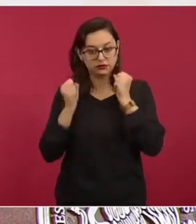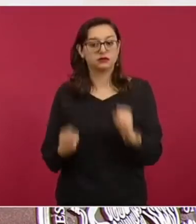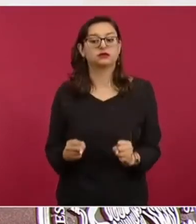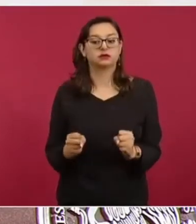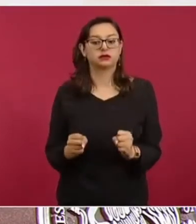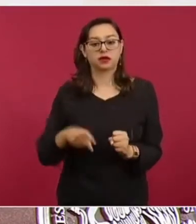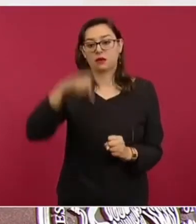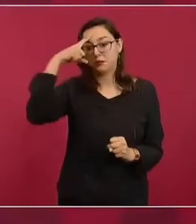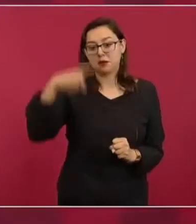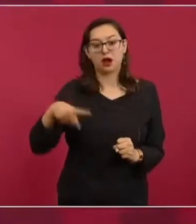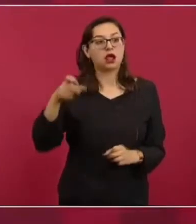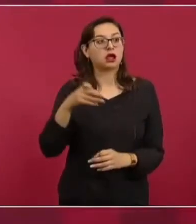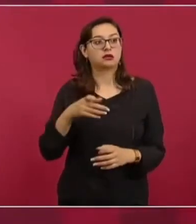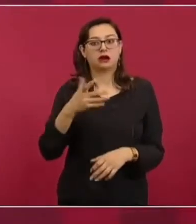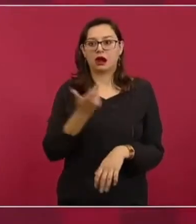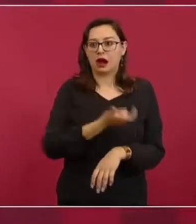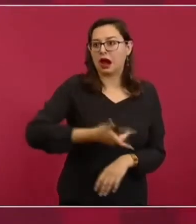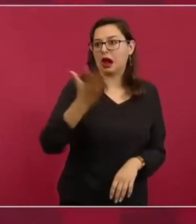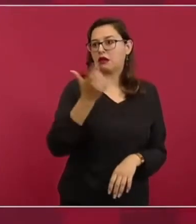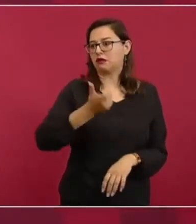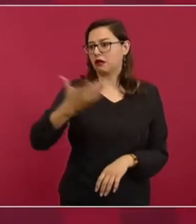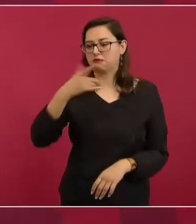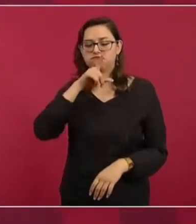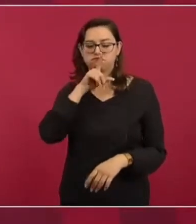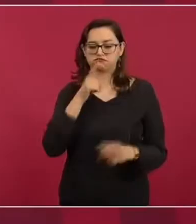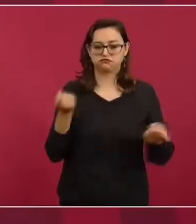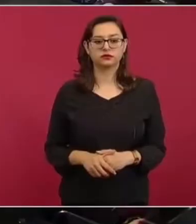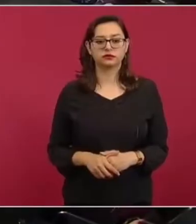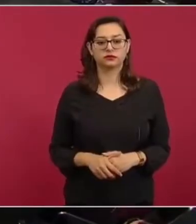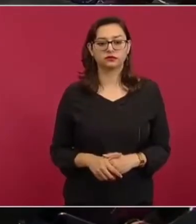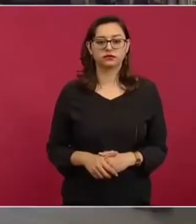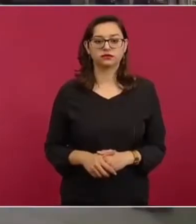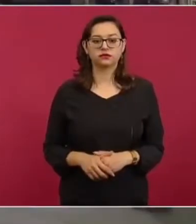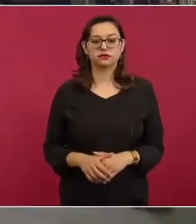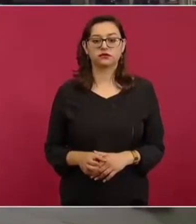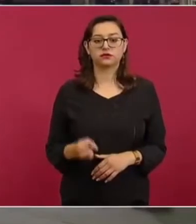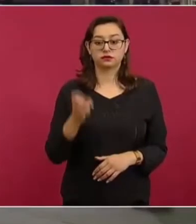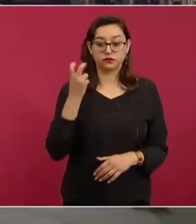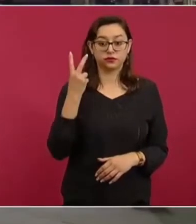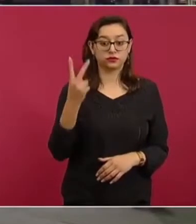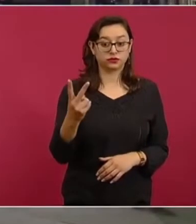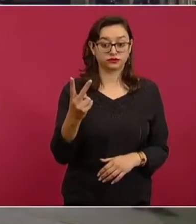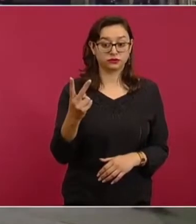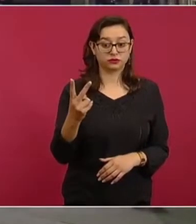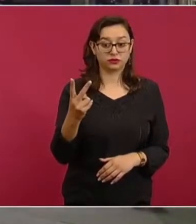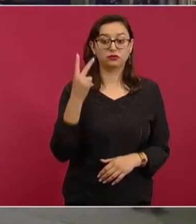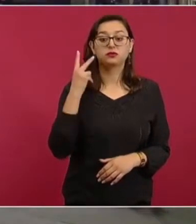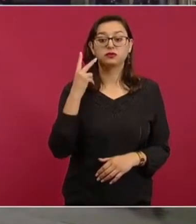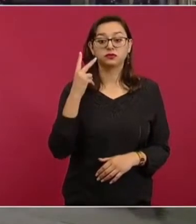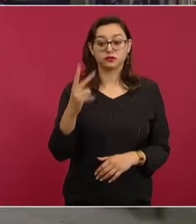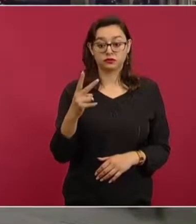carestía y que controlemos la inflación. Las dos cosas, si es necesario,